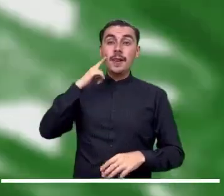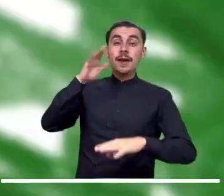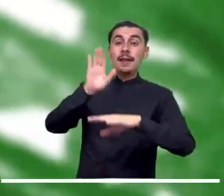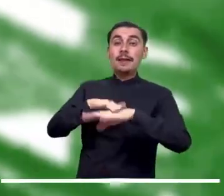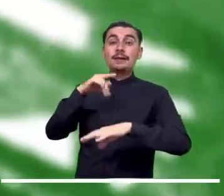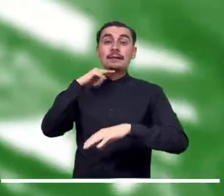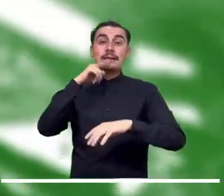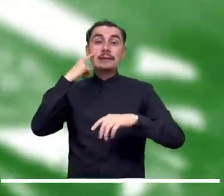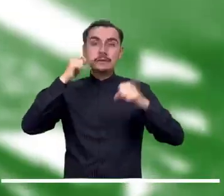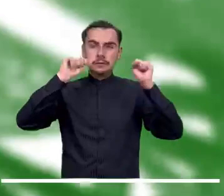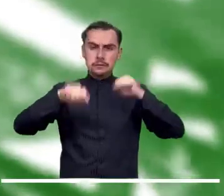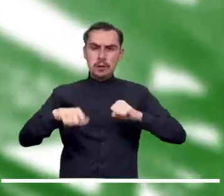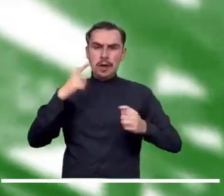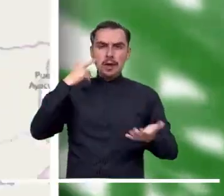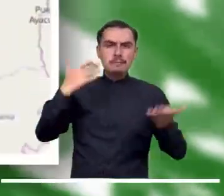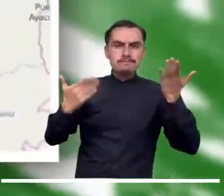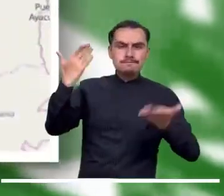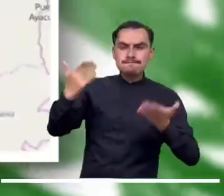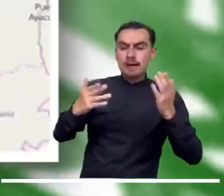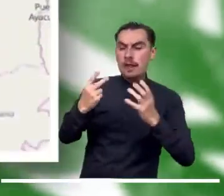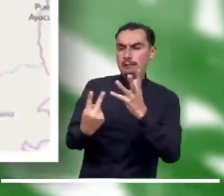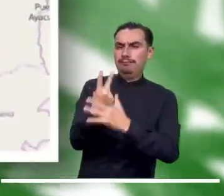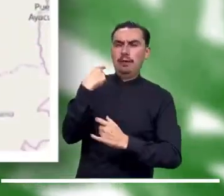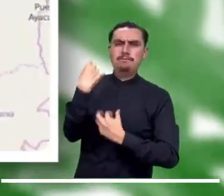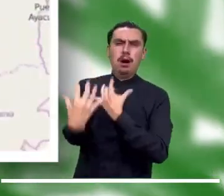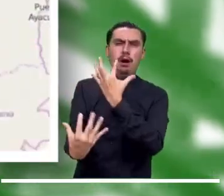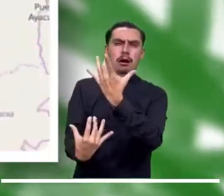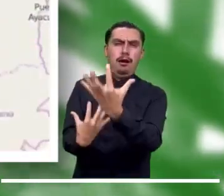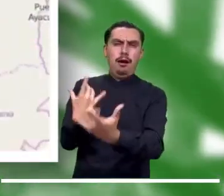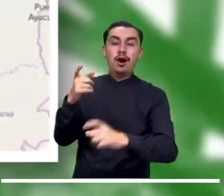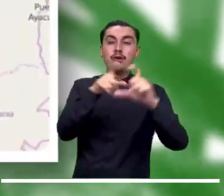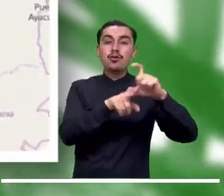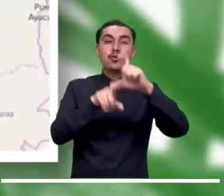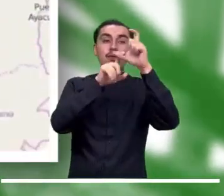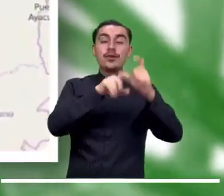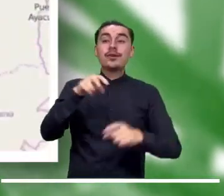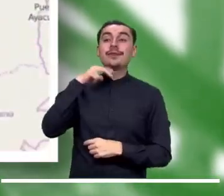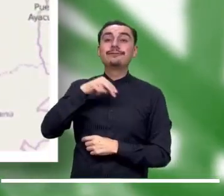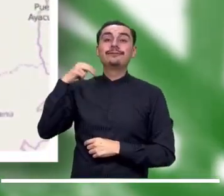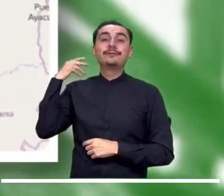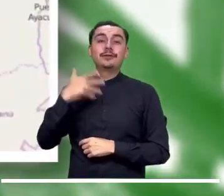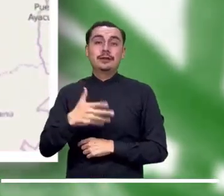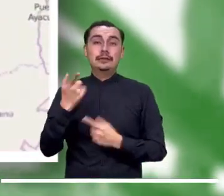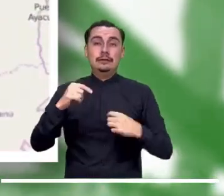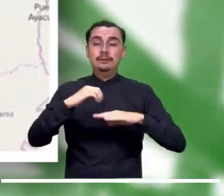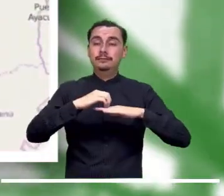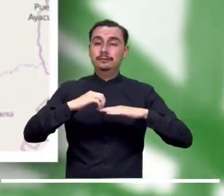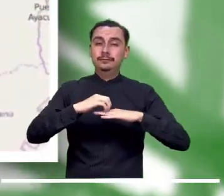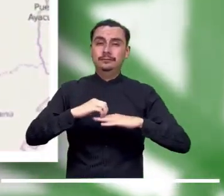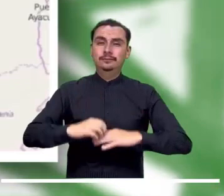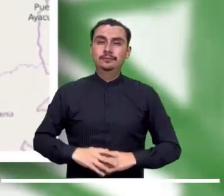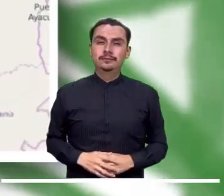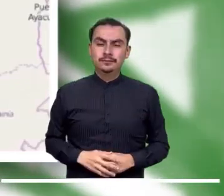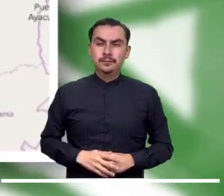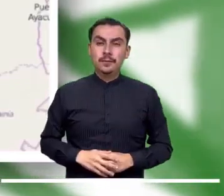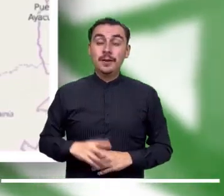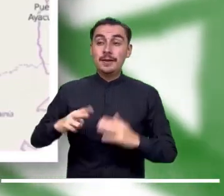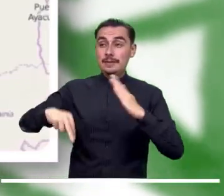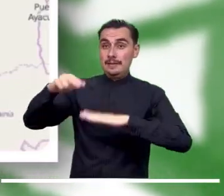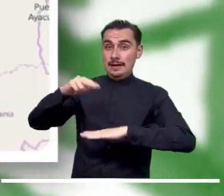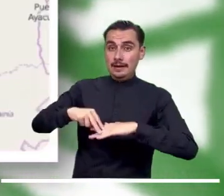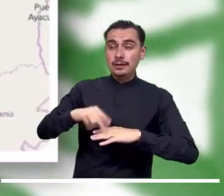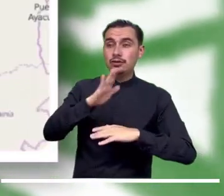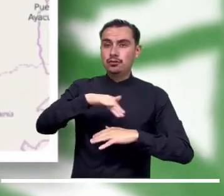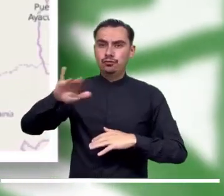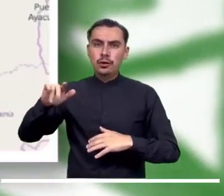Se emite alerta roja por alta probabilidad de ocurrencia de incendios en la Guajira, norte de Santander y Tolima.